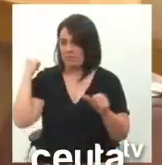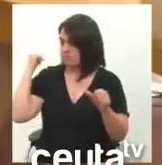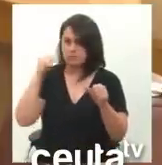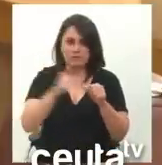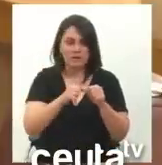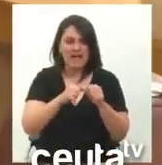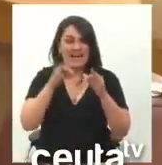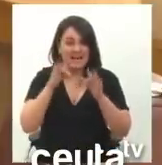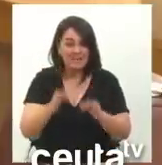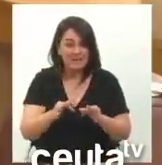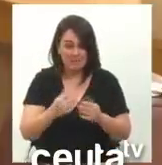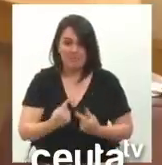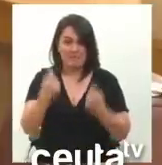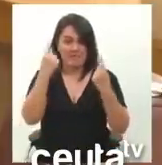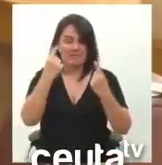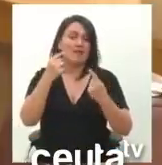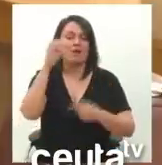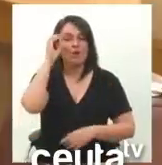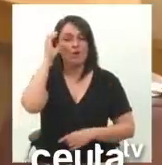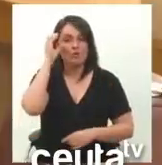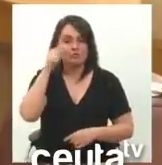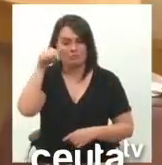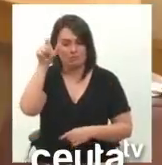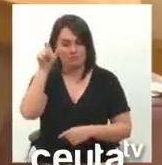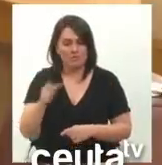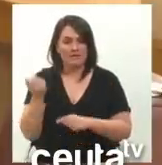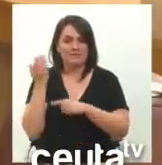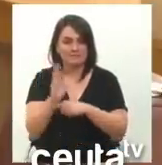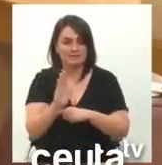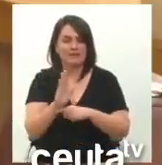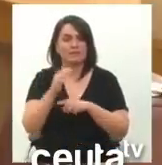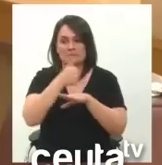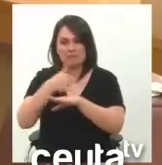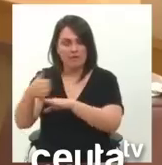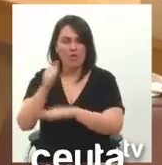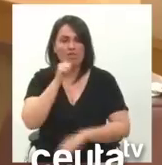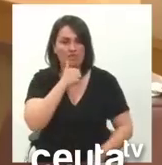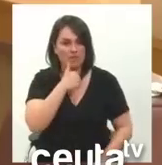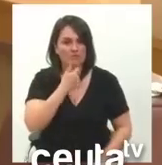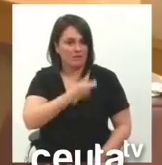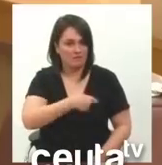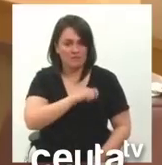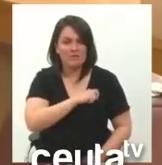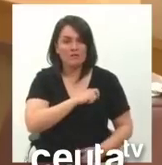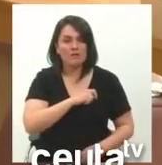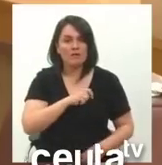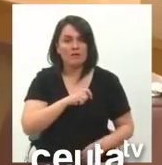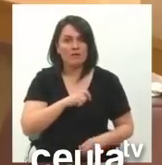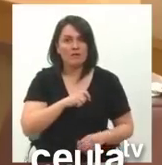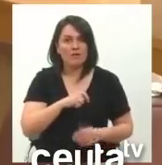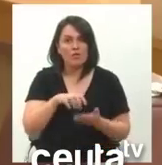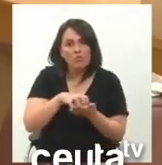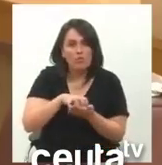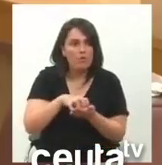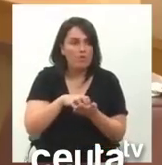escuchado a ningún representante del pueblo de Ceuta y por lo tanto a ningún representante de los españoles, cuestionar tanto nuestra